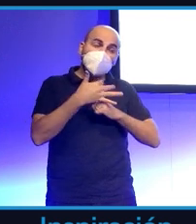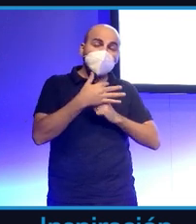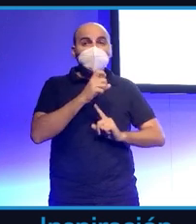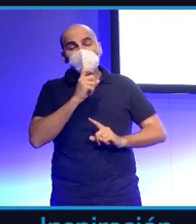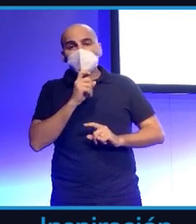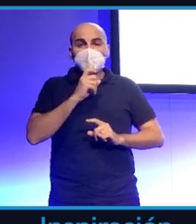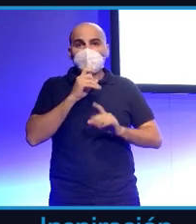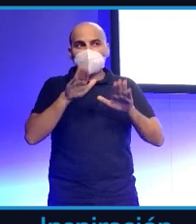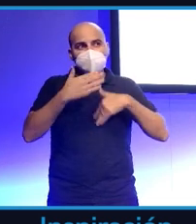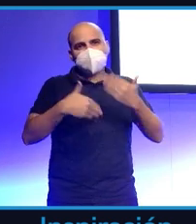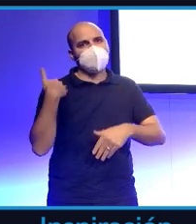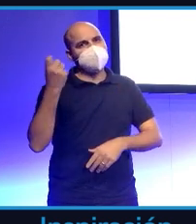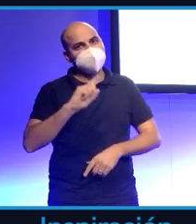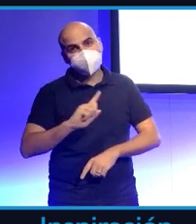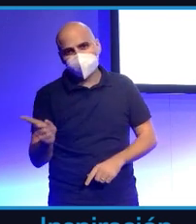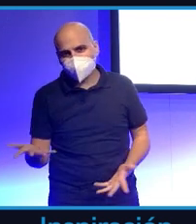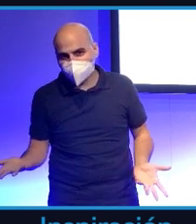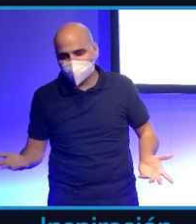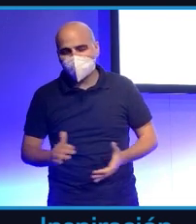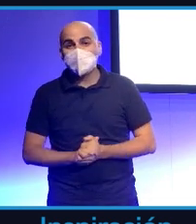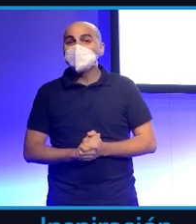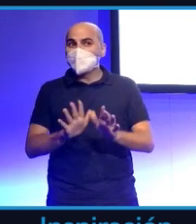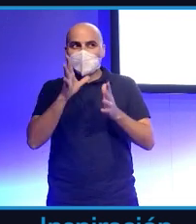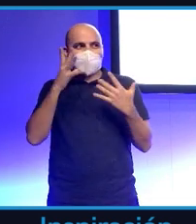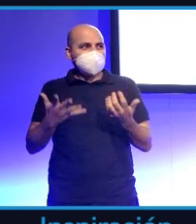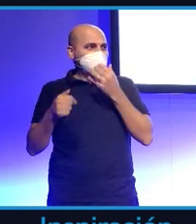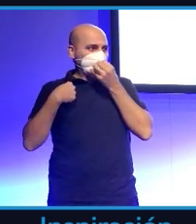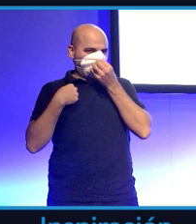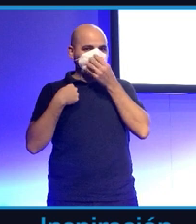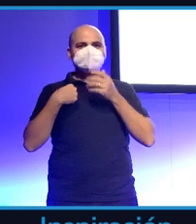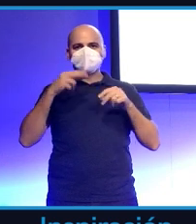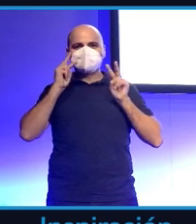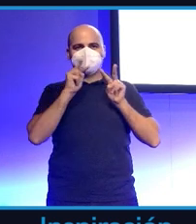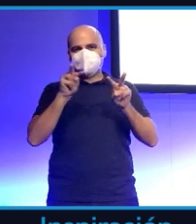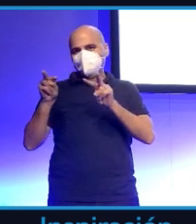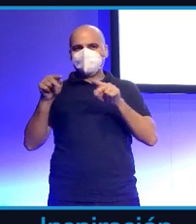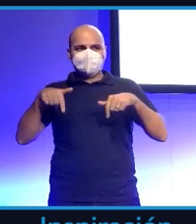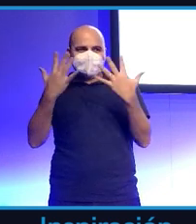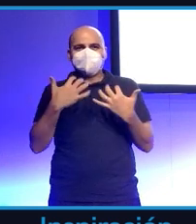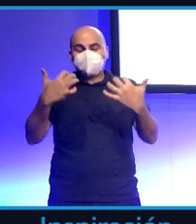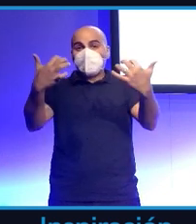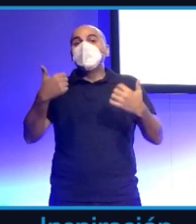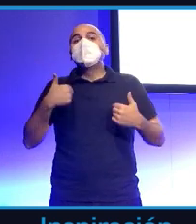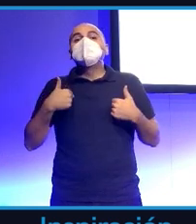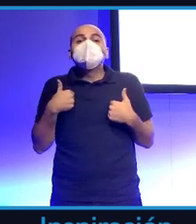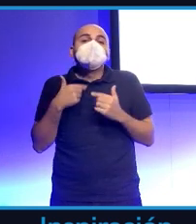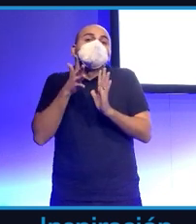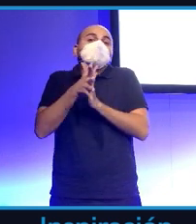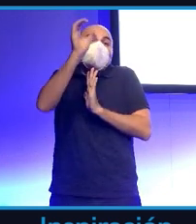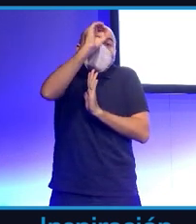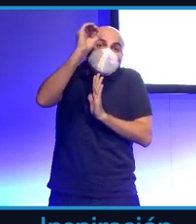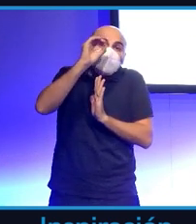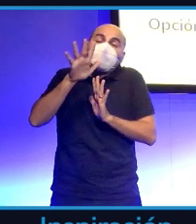creo que ahora tengo aquí una audiencia que va a agradecer si yo soy crítico porque bueno, soy muy poco